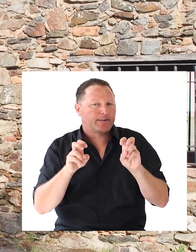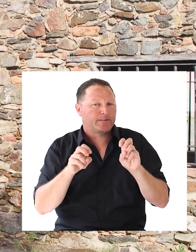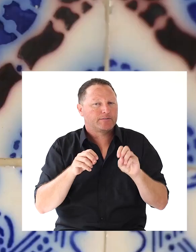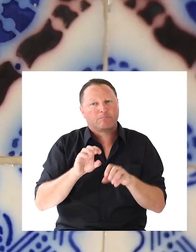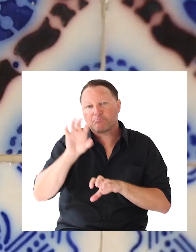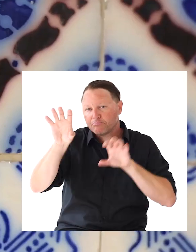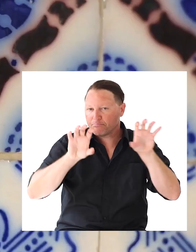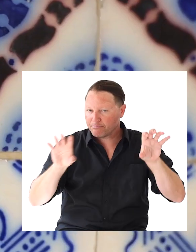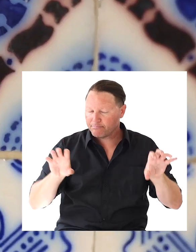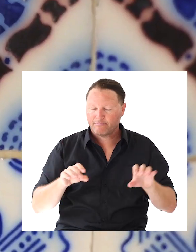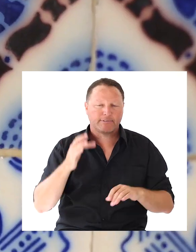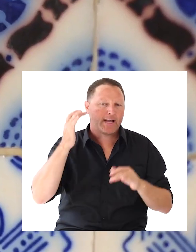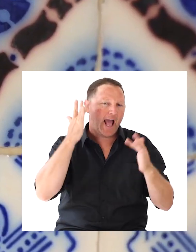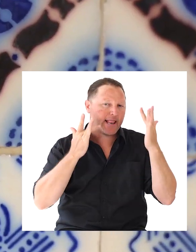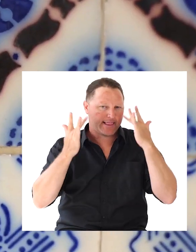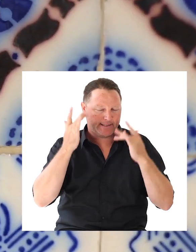arte decorativo